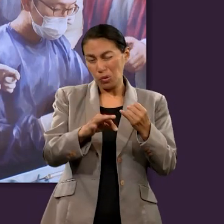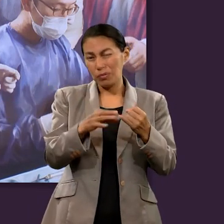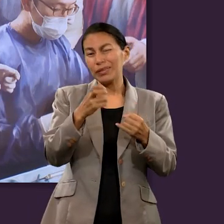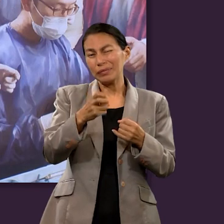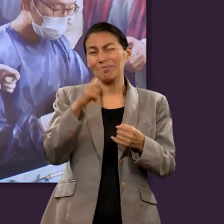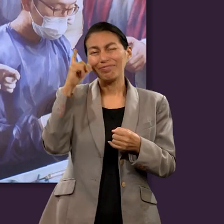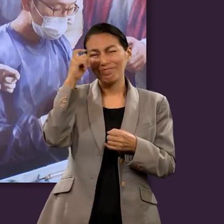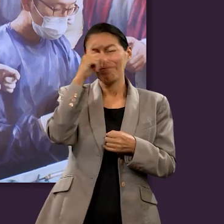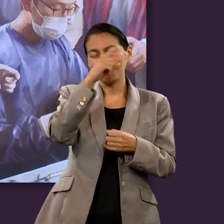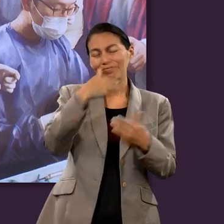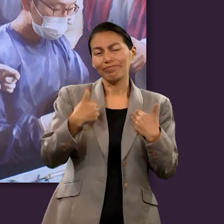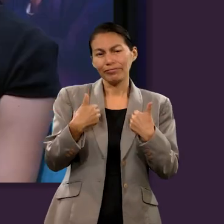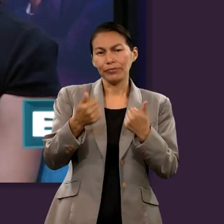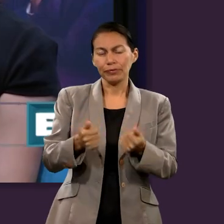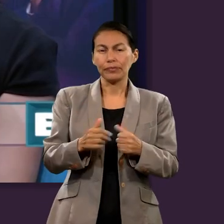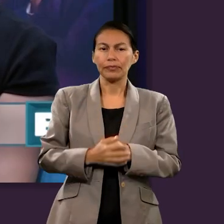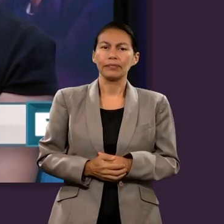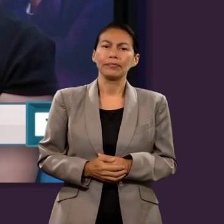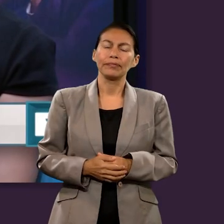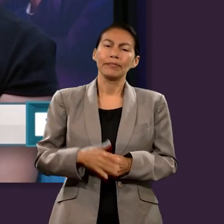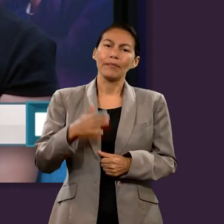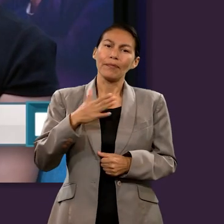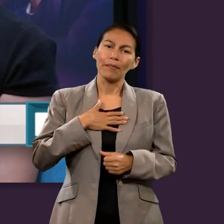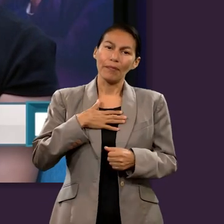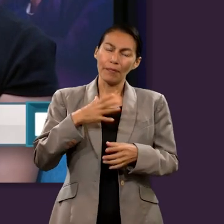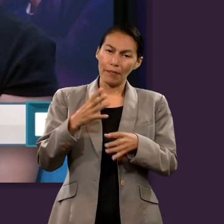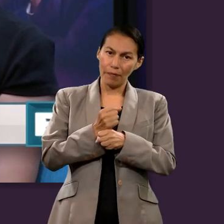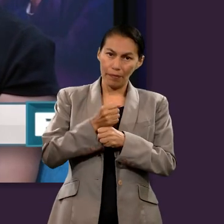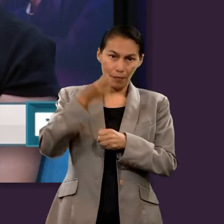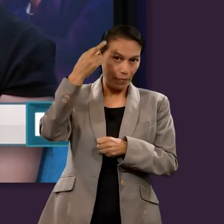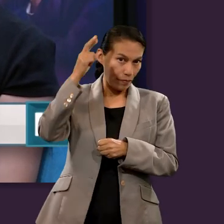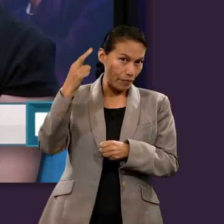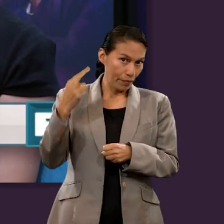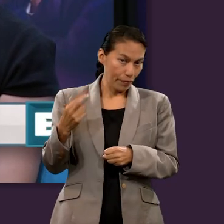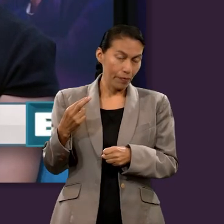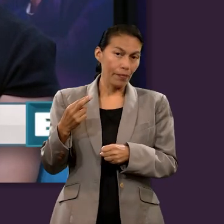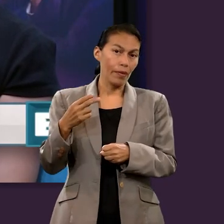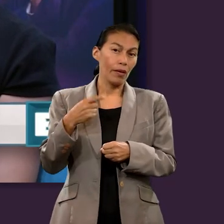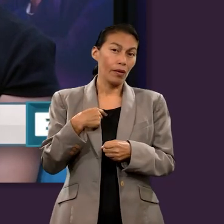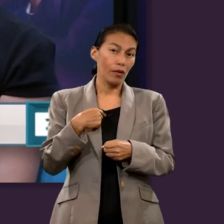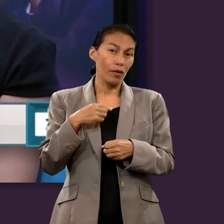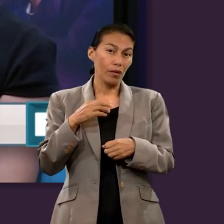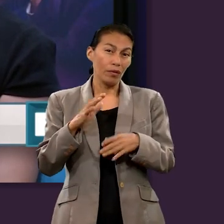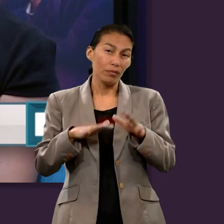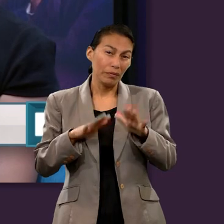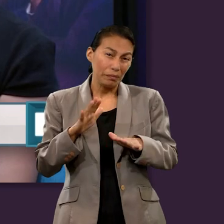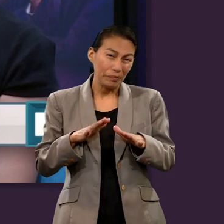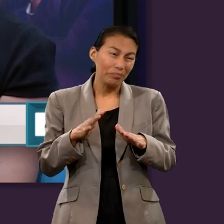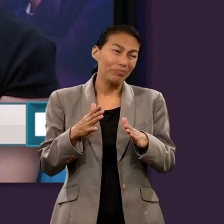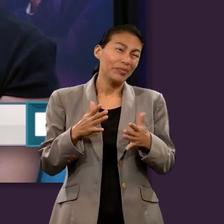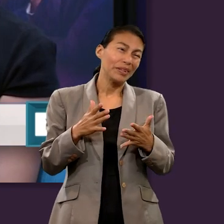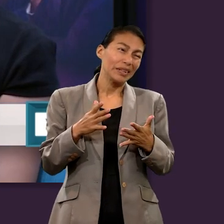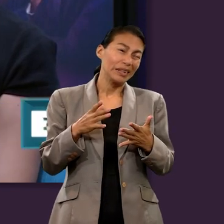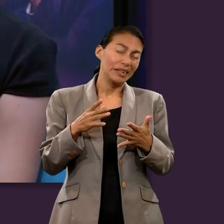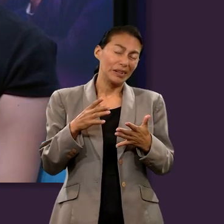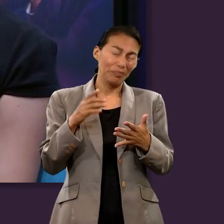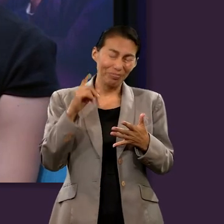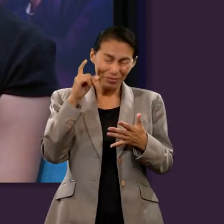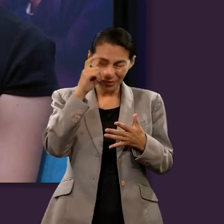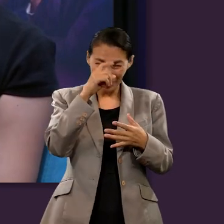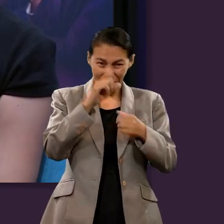son muy difíciles de interpretar. Mi nombre es Ruth Vadilla, y debo confesar que en ocasiones me ha tomado mucho tiempo